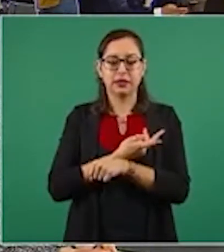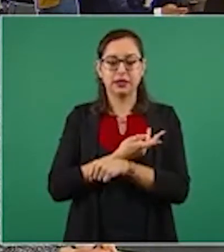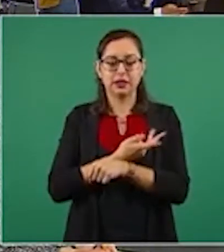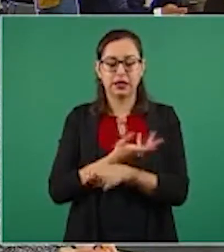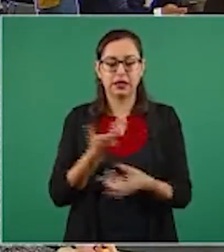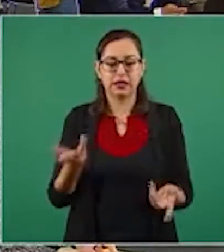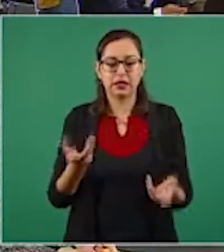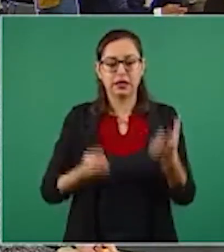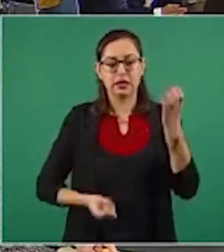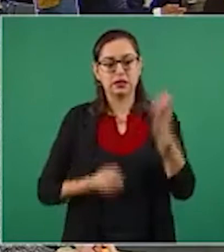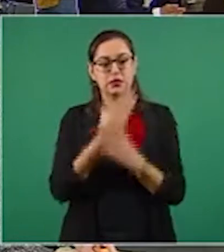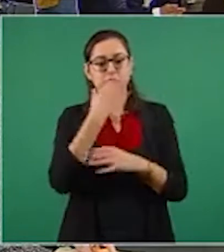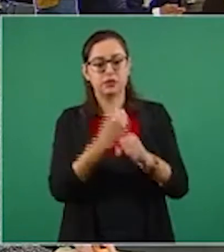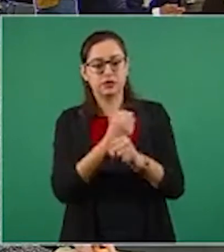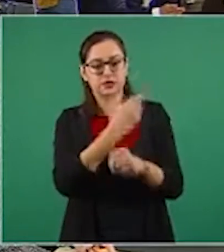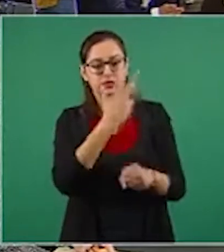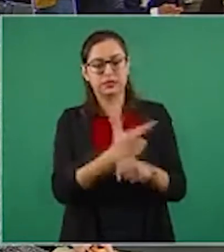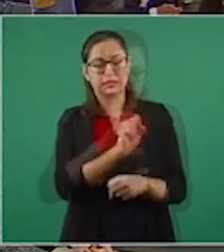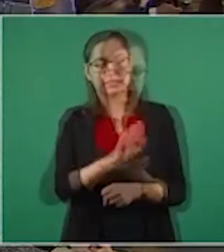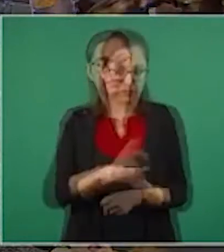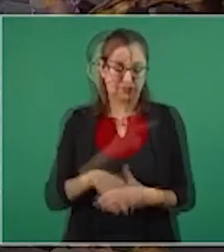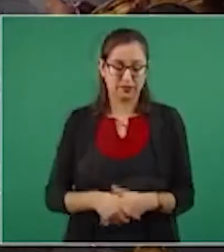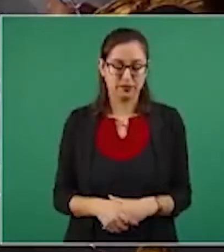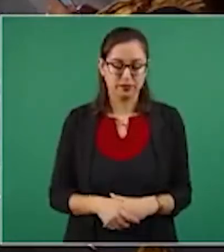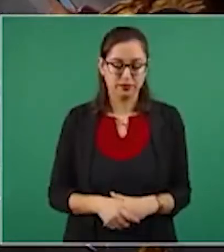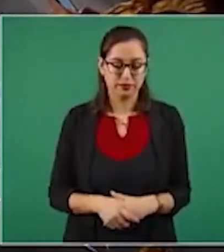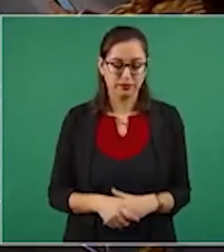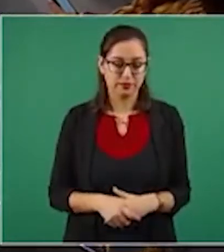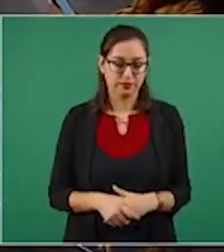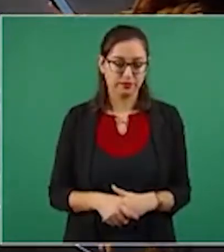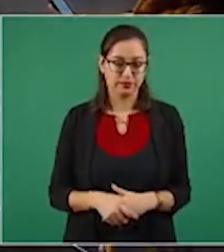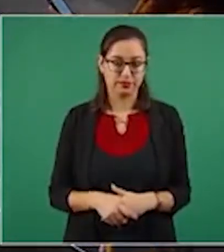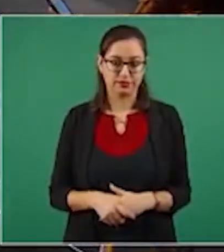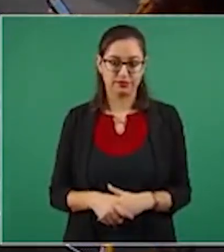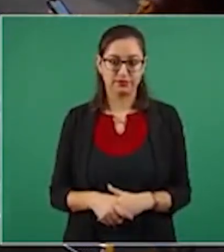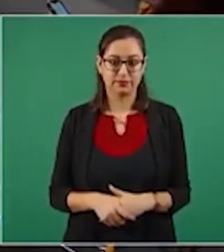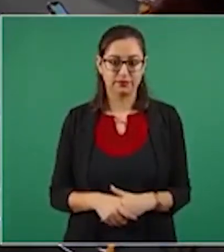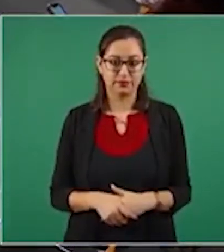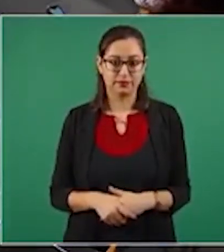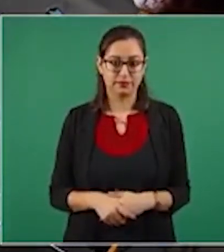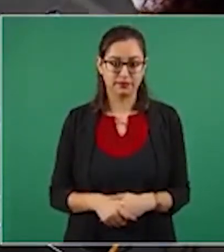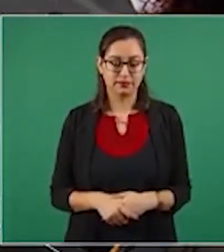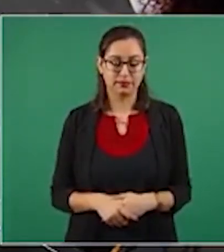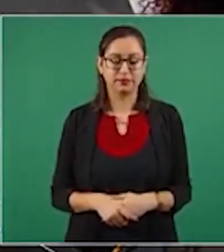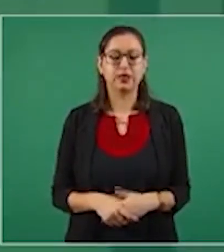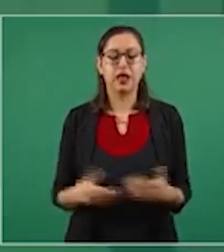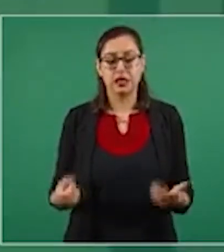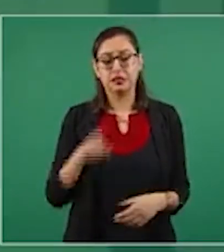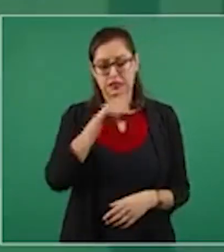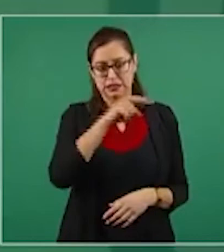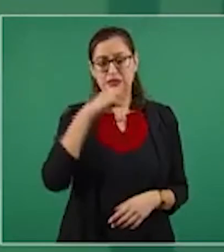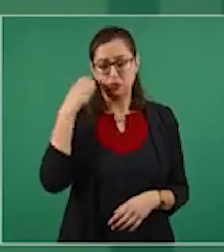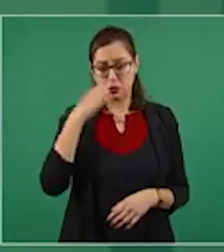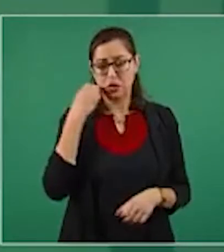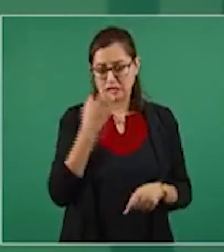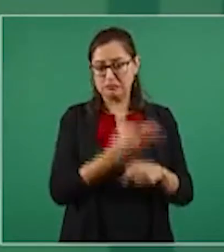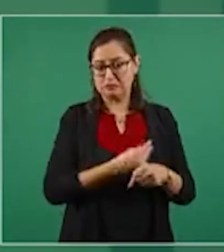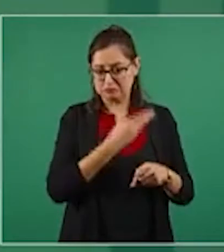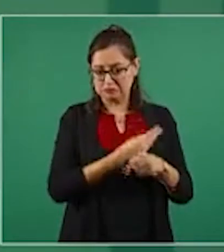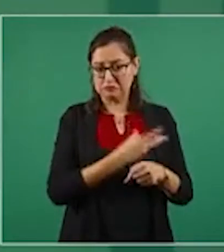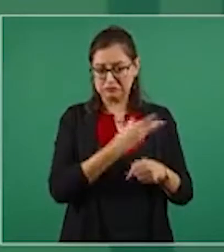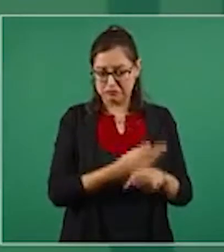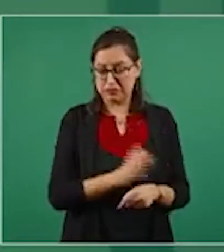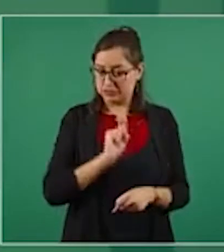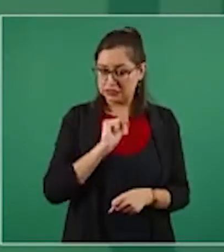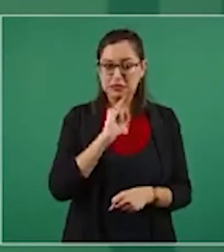secretaria de la SEP? Acerca del MESH se está trabajando, se va a reabrir, es un compromiso